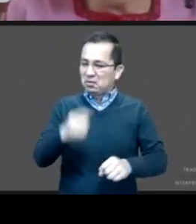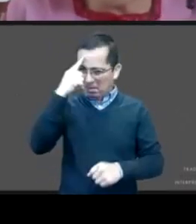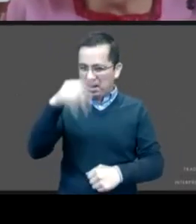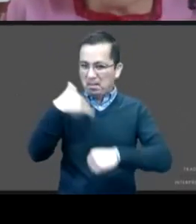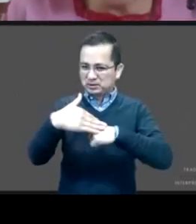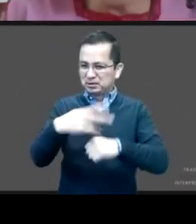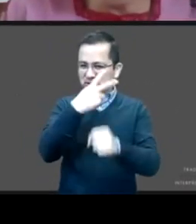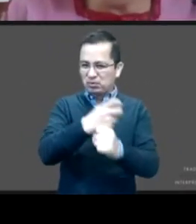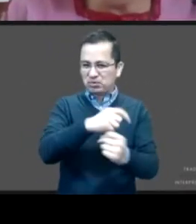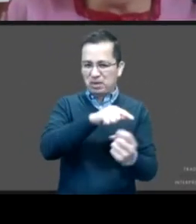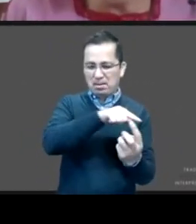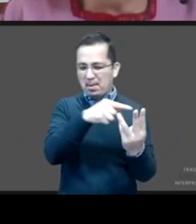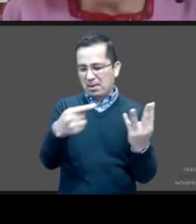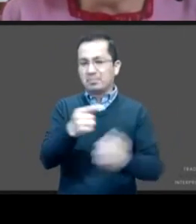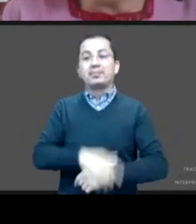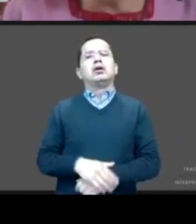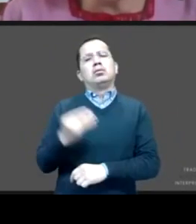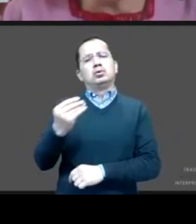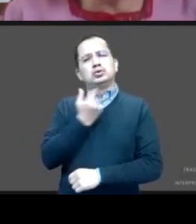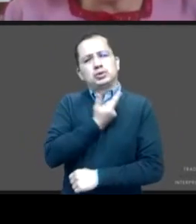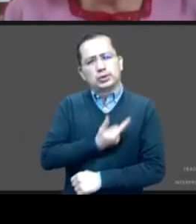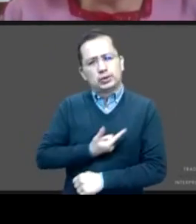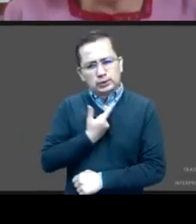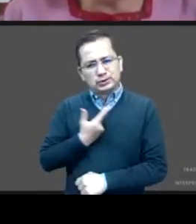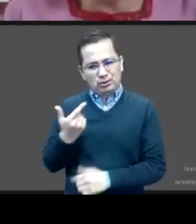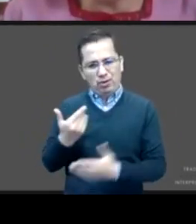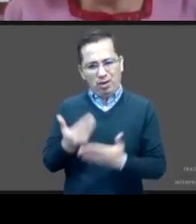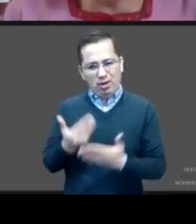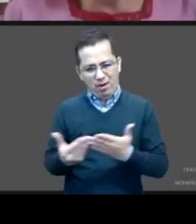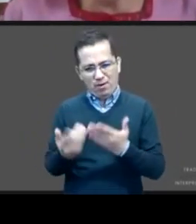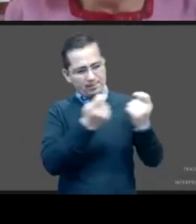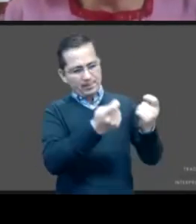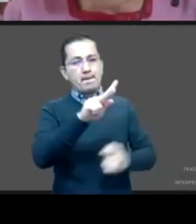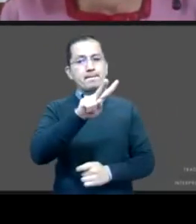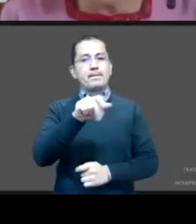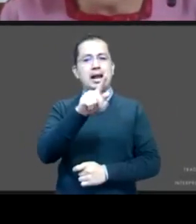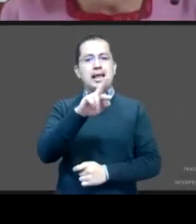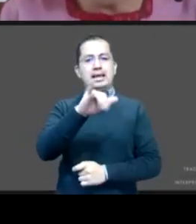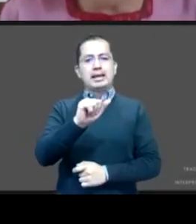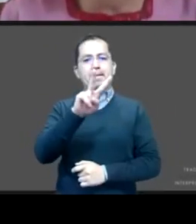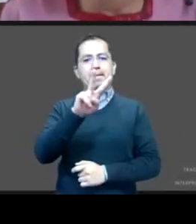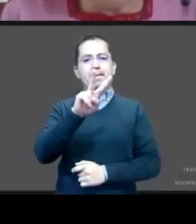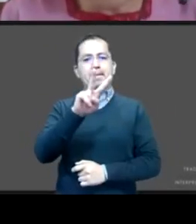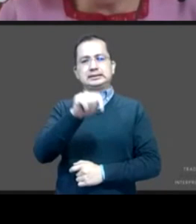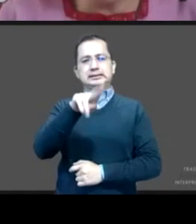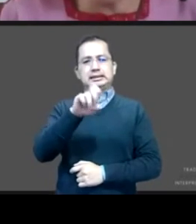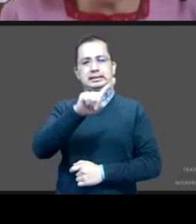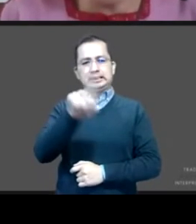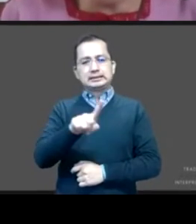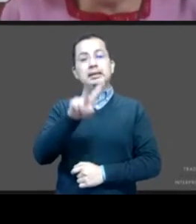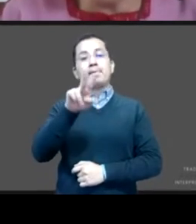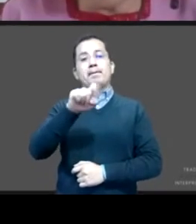por ello también muchísimo gusto darle en este momento la palabra a Valeria Vázquez, una joven además